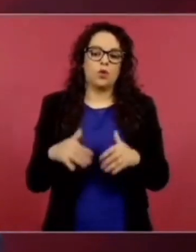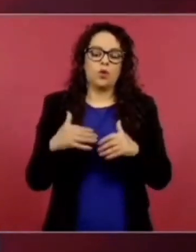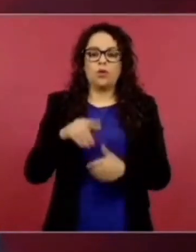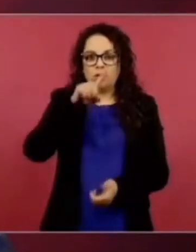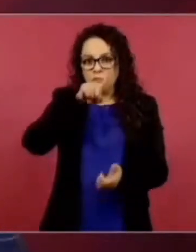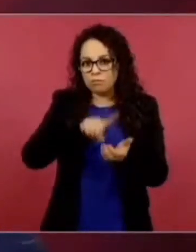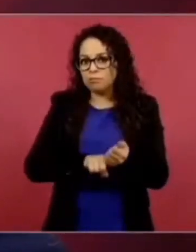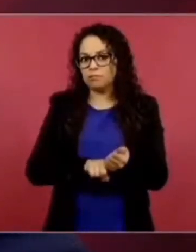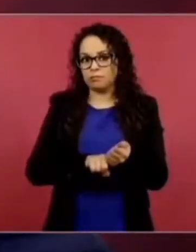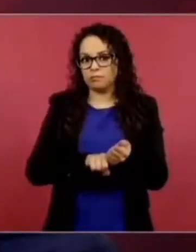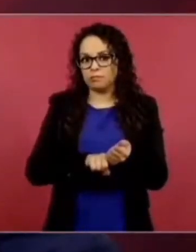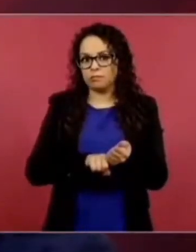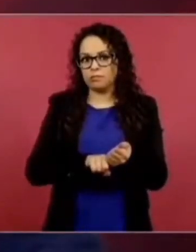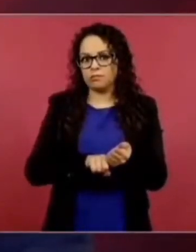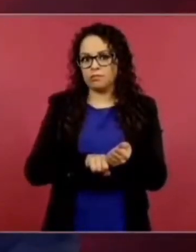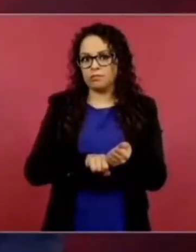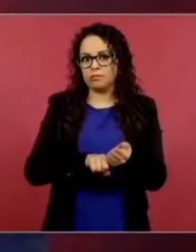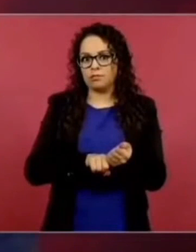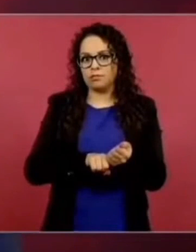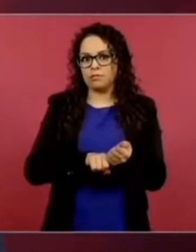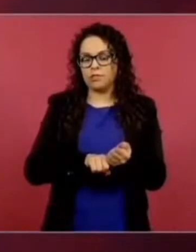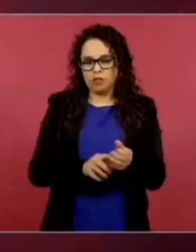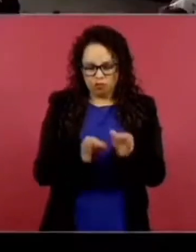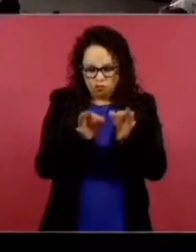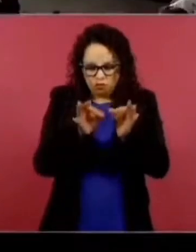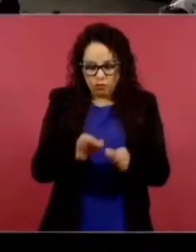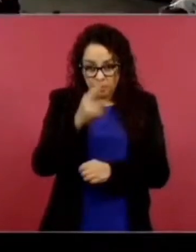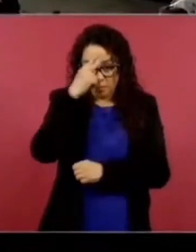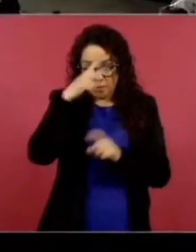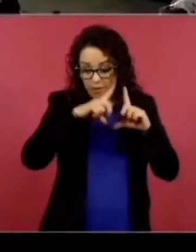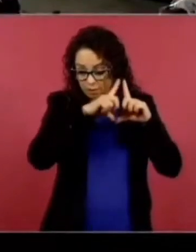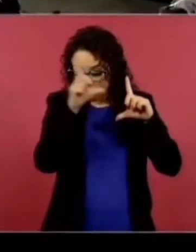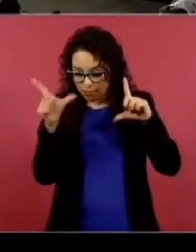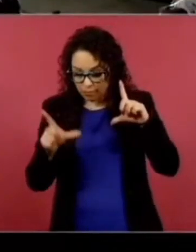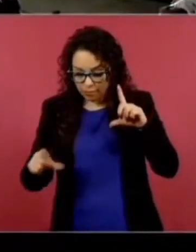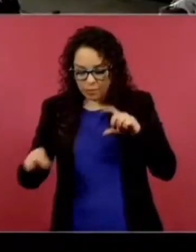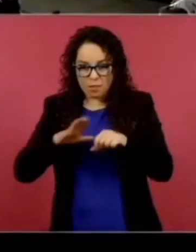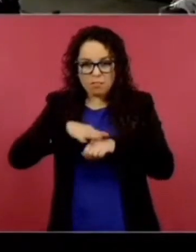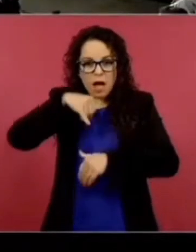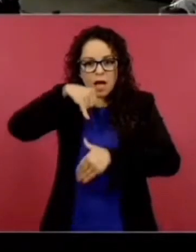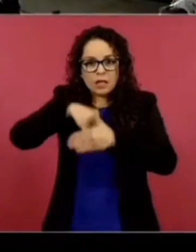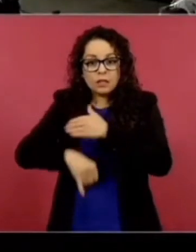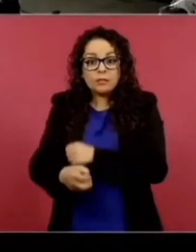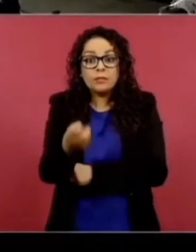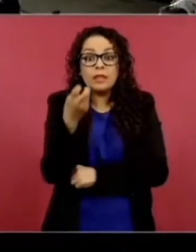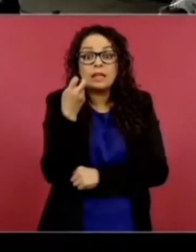Y que es lo más